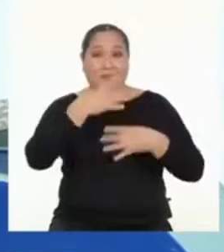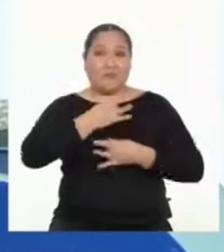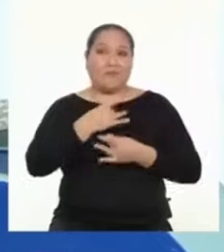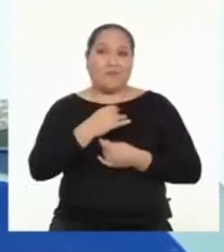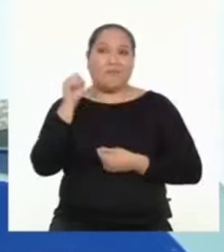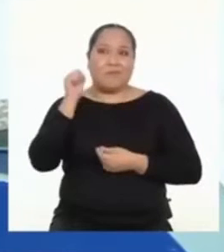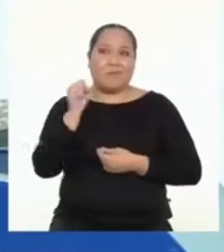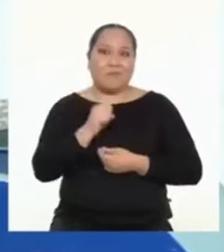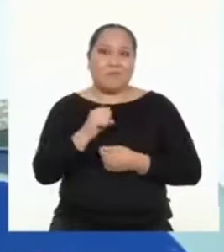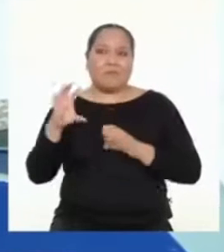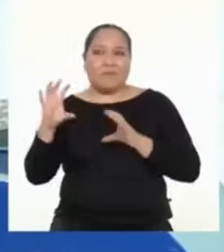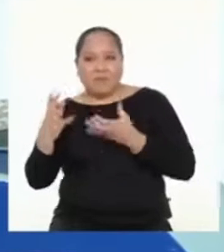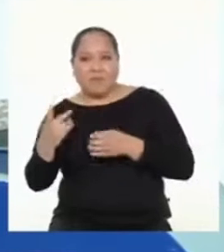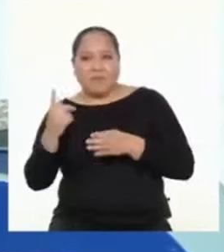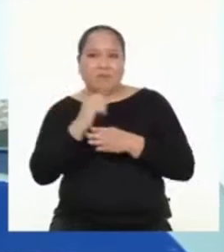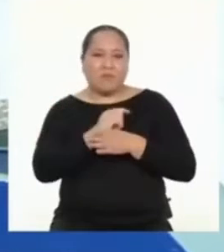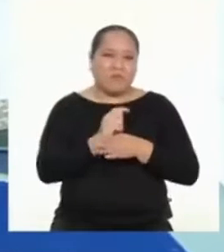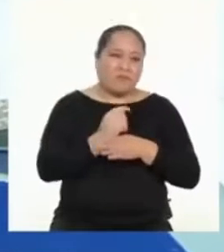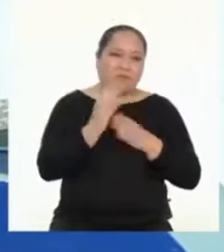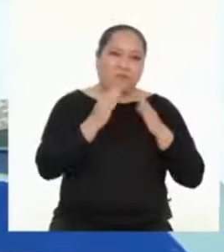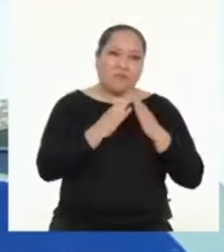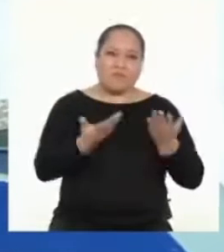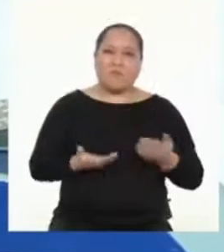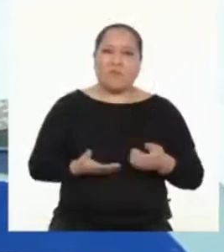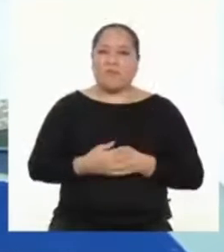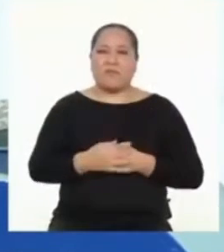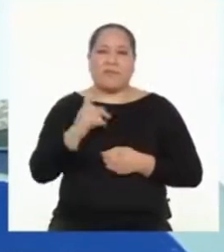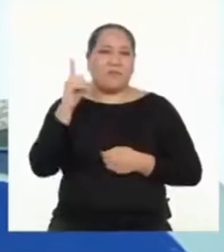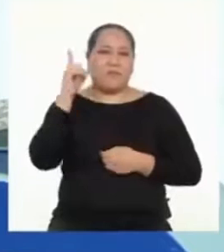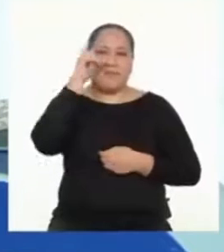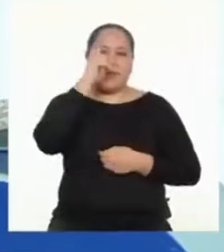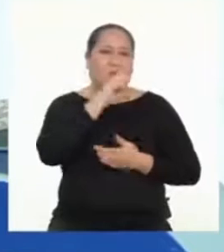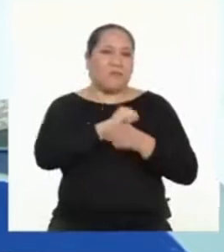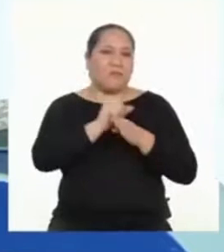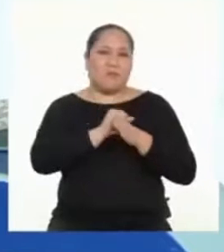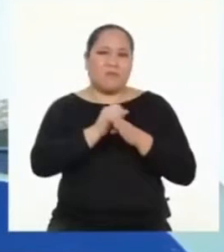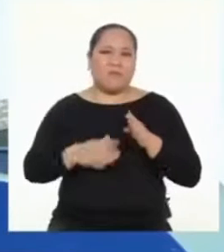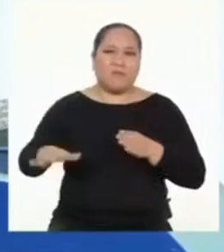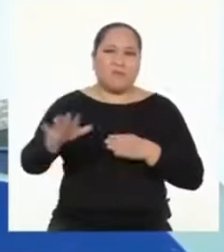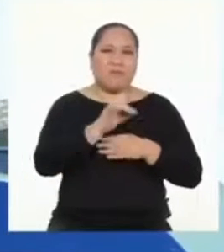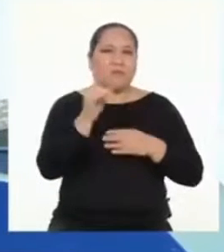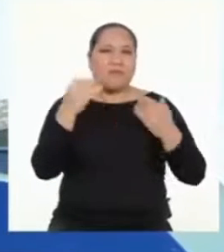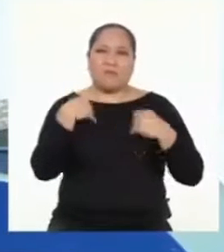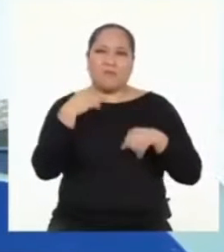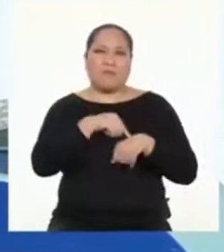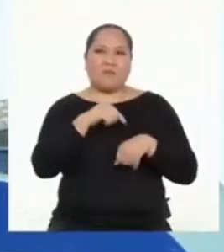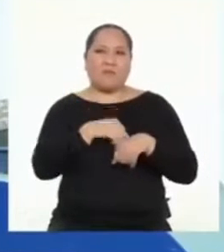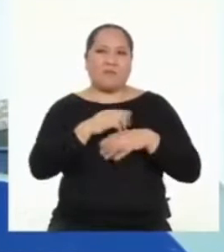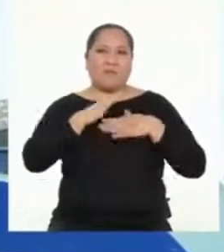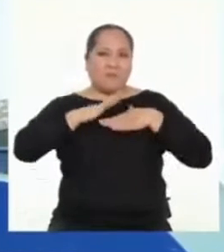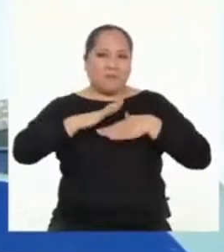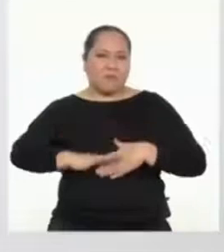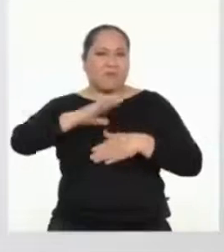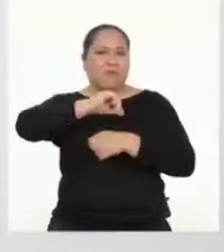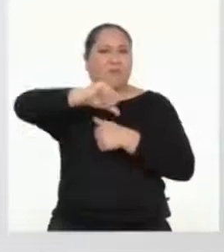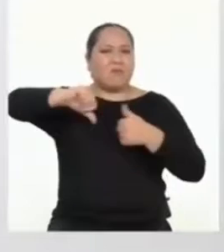Pero claro, más las clases y las tareas del hogar, es imposible practicarlos todos. No tendrías tiempo para relajarte y compartir